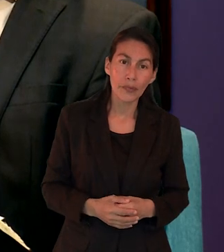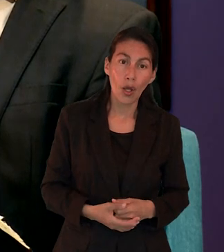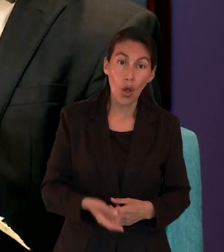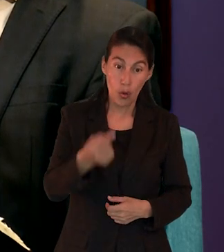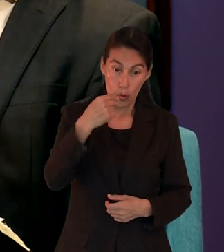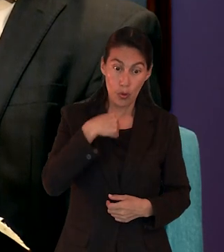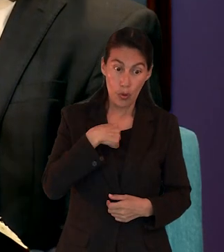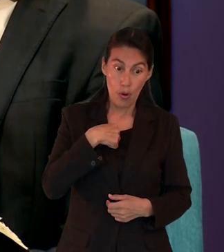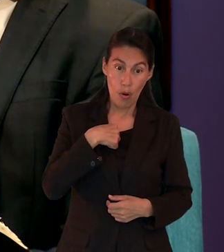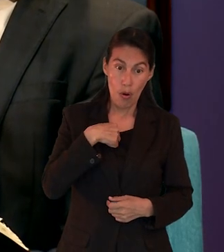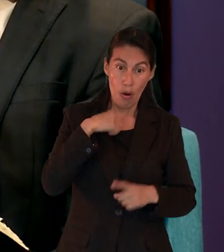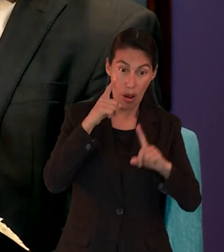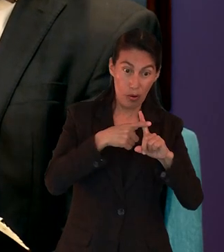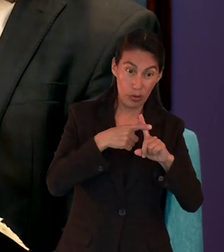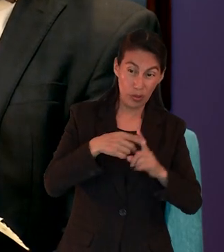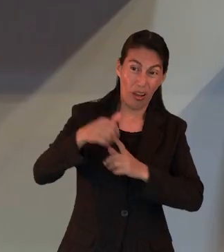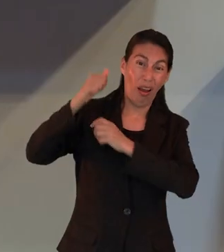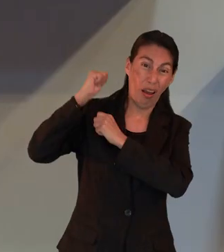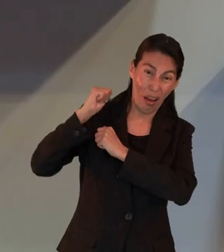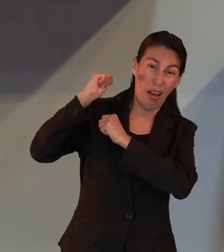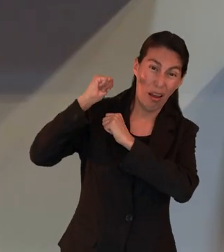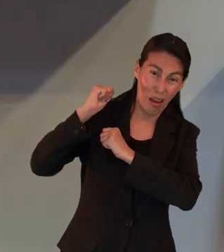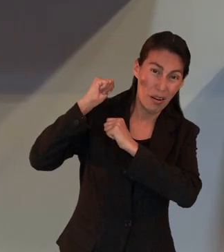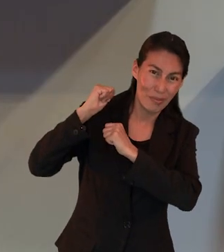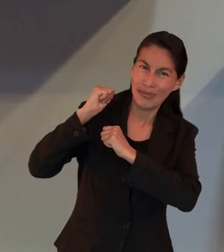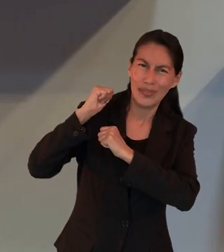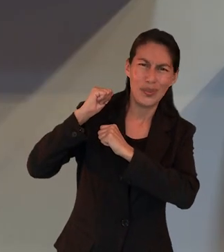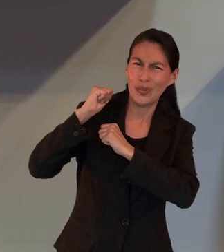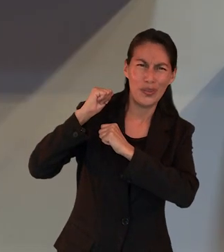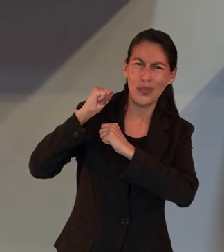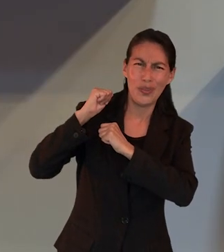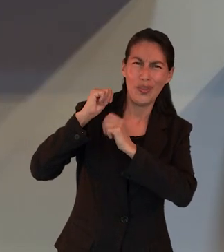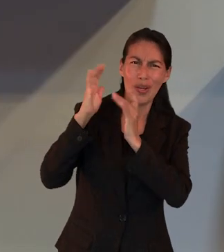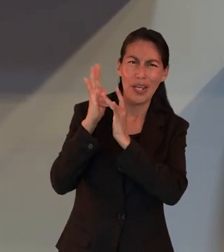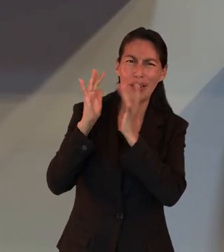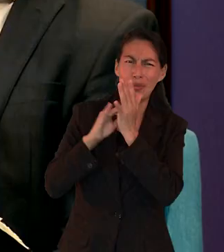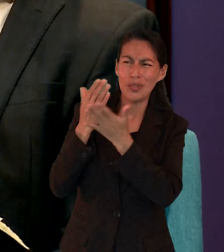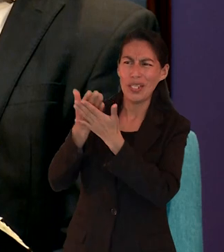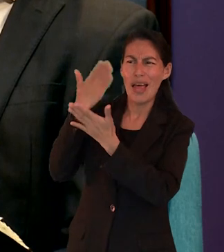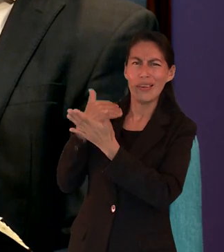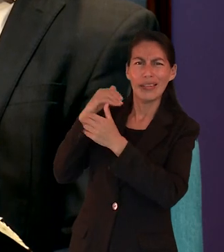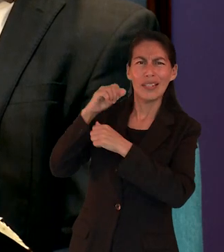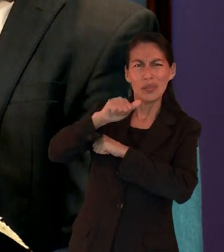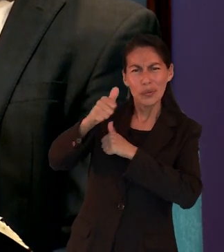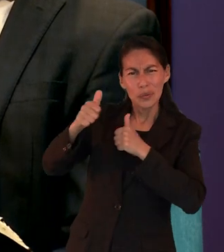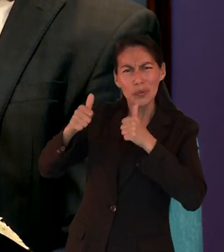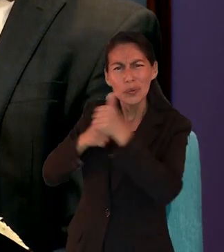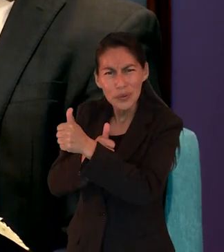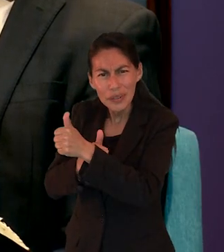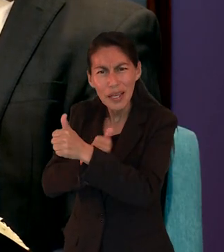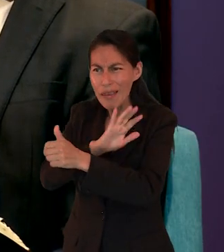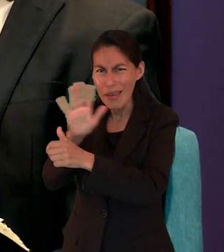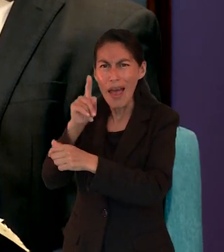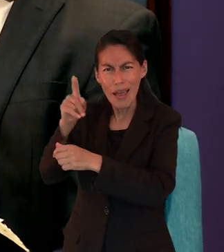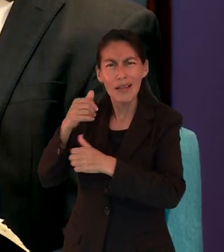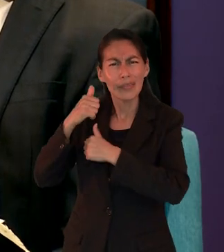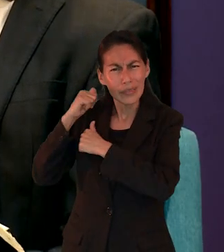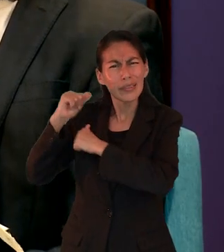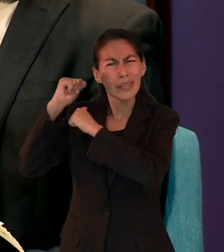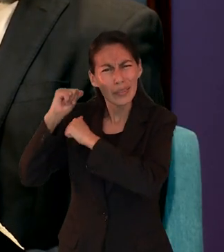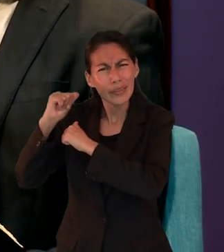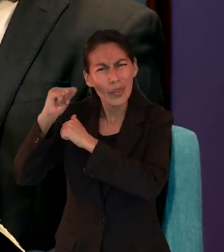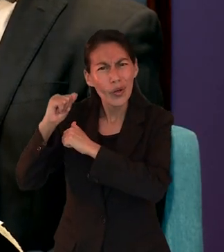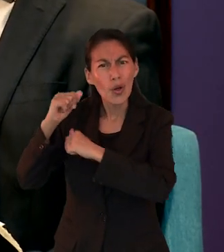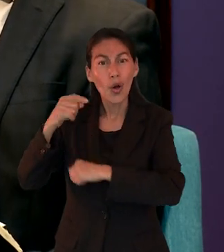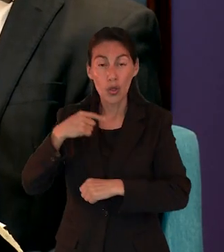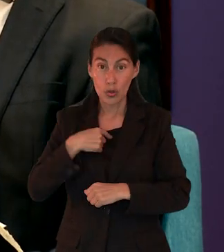diferencia que yo no voy a llevar la cruz solo Cristo está ahí conmigo la diferencia que yo